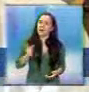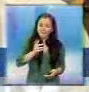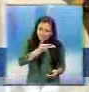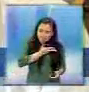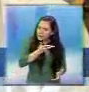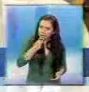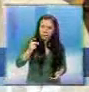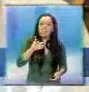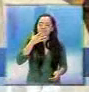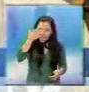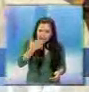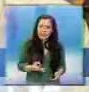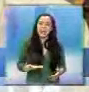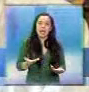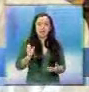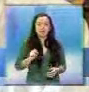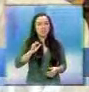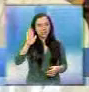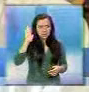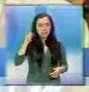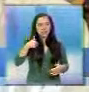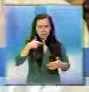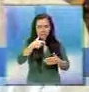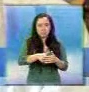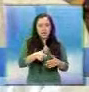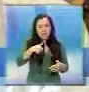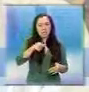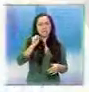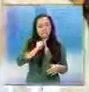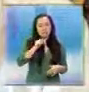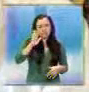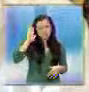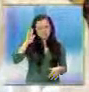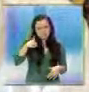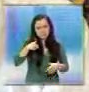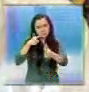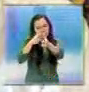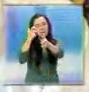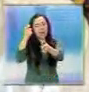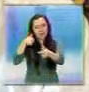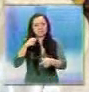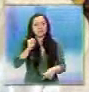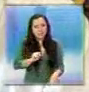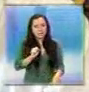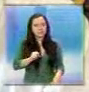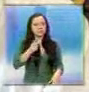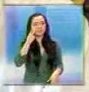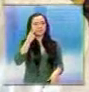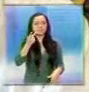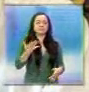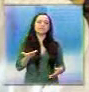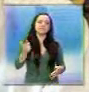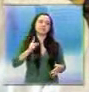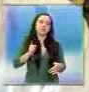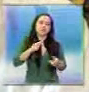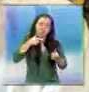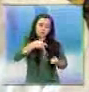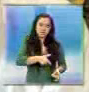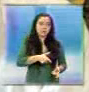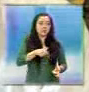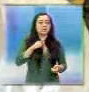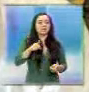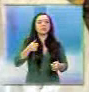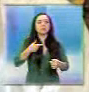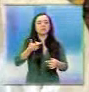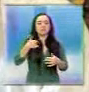que dijeron y que ya aceptaron que ellos dispararon, que no iba armado. Los que iban armados son los que iban de